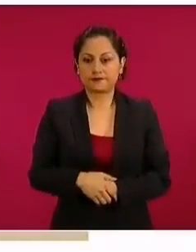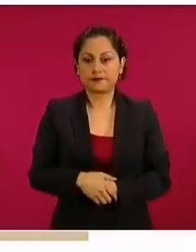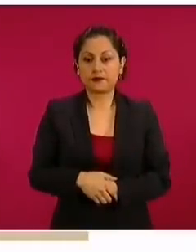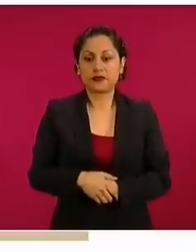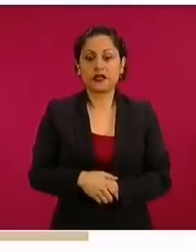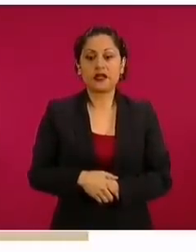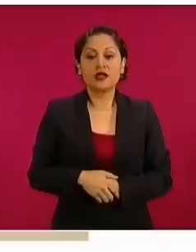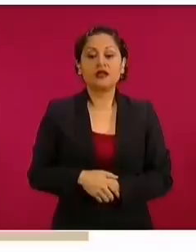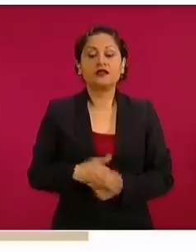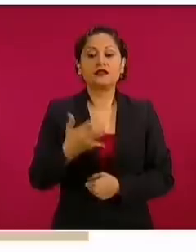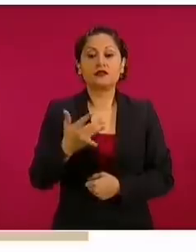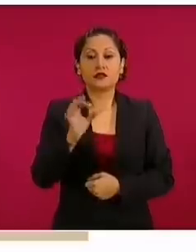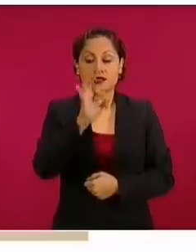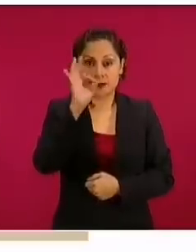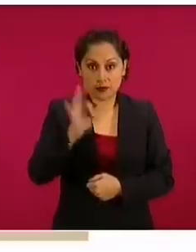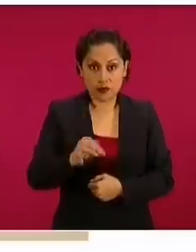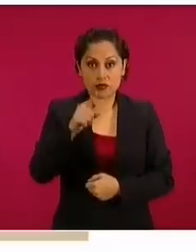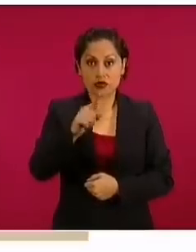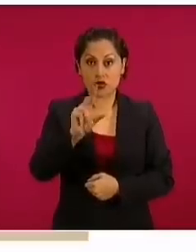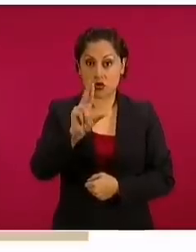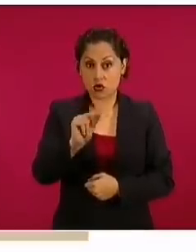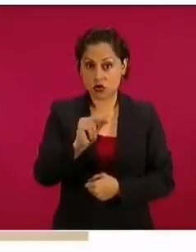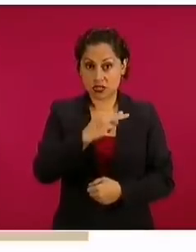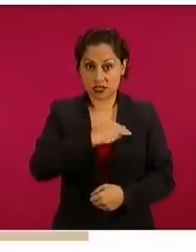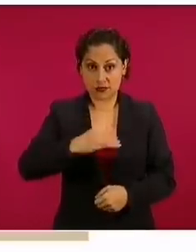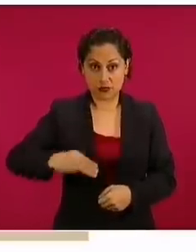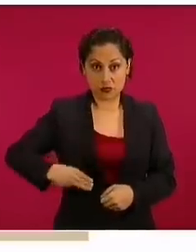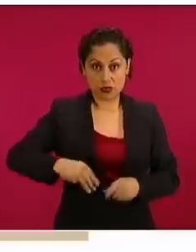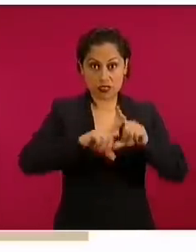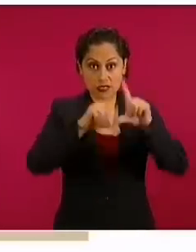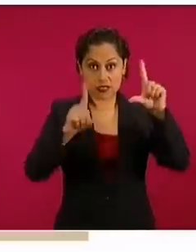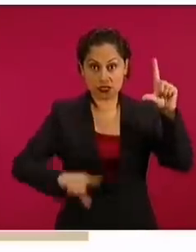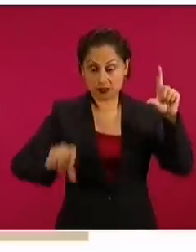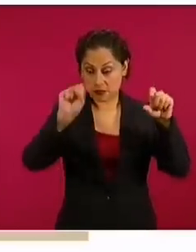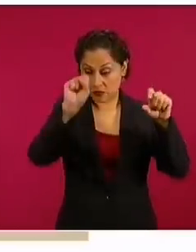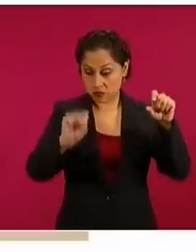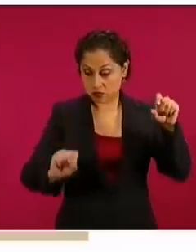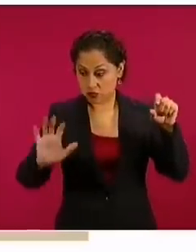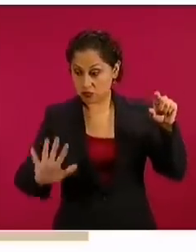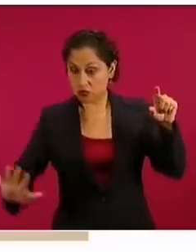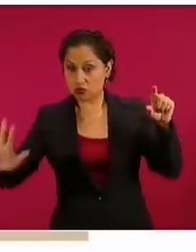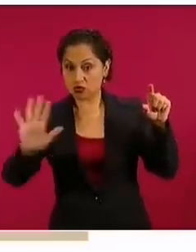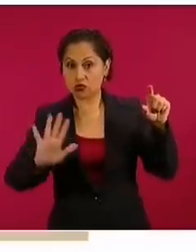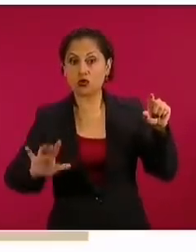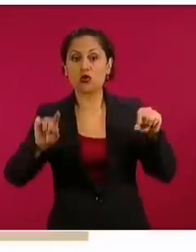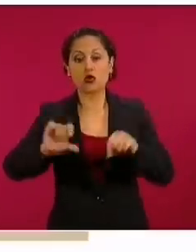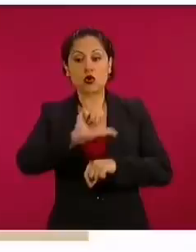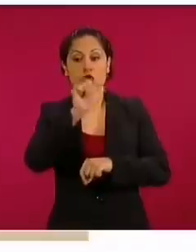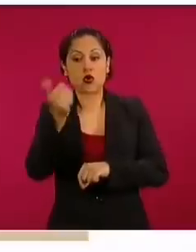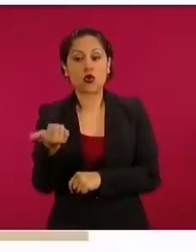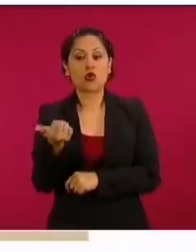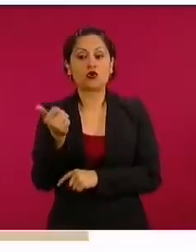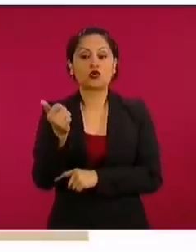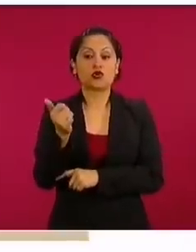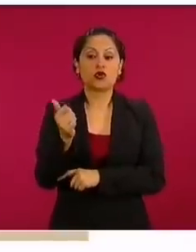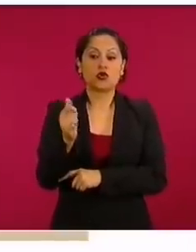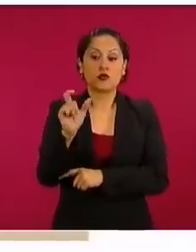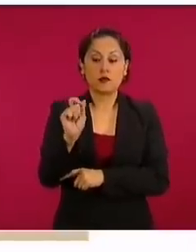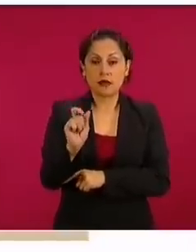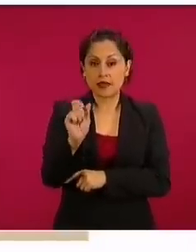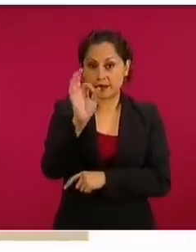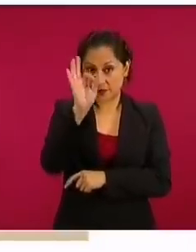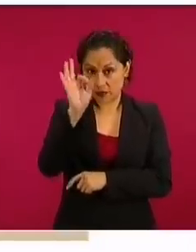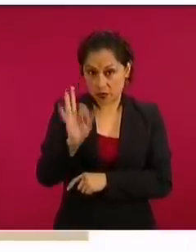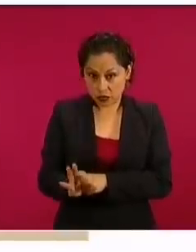municipios en el sur sureste del país y finalmente el 20 por ciento restante se distribuirá